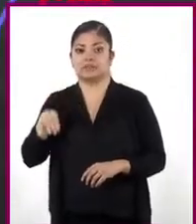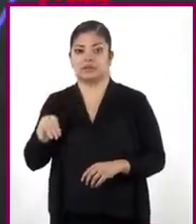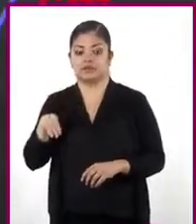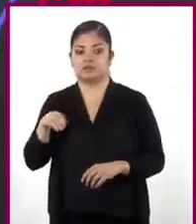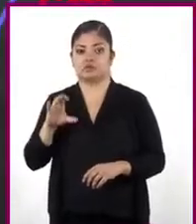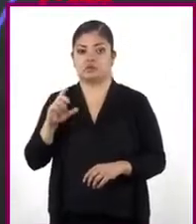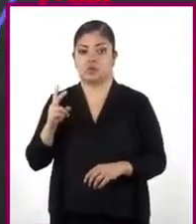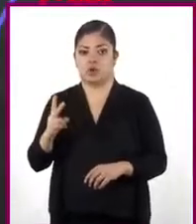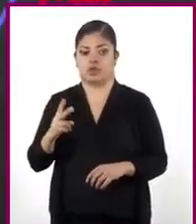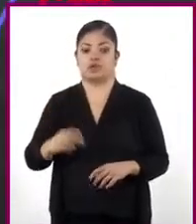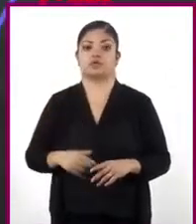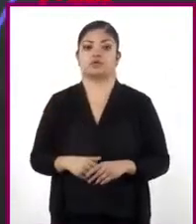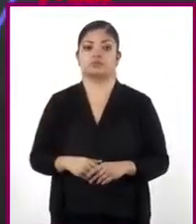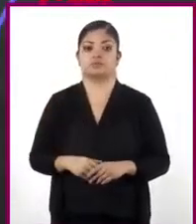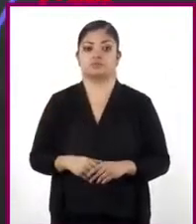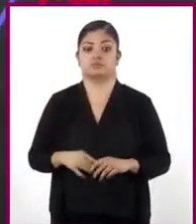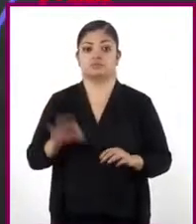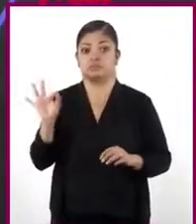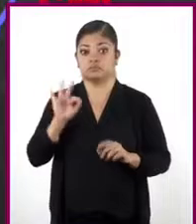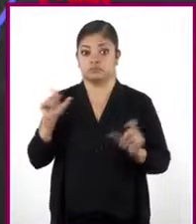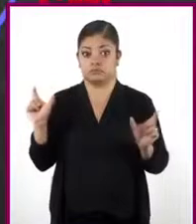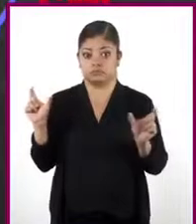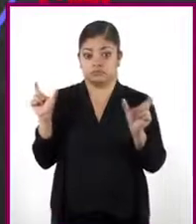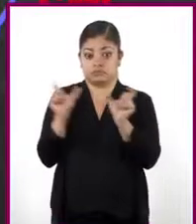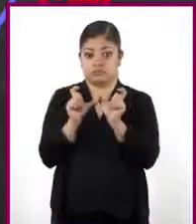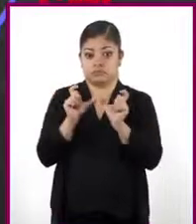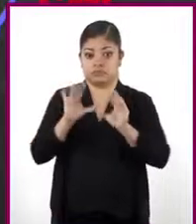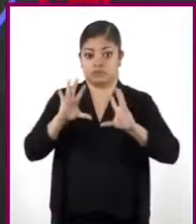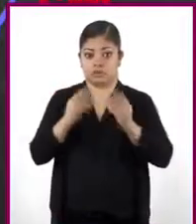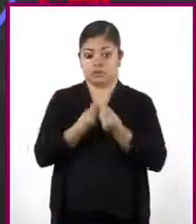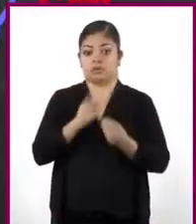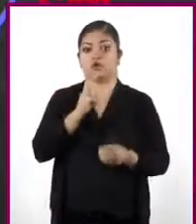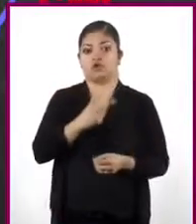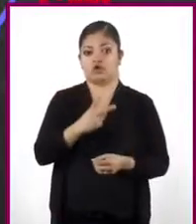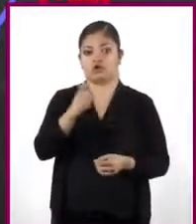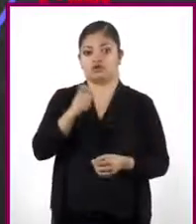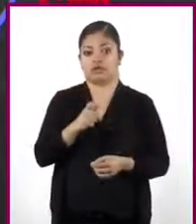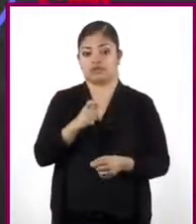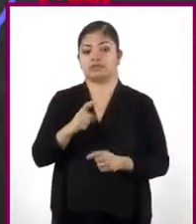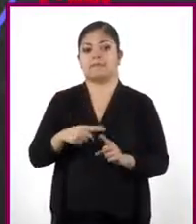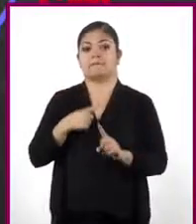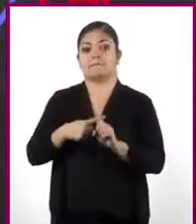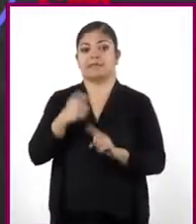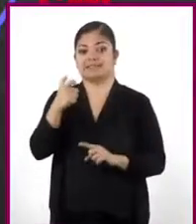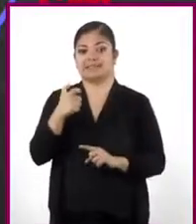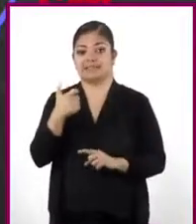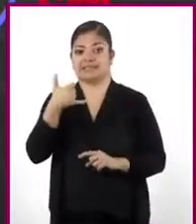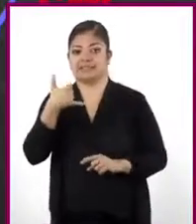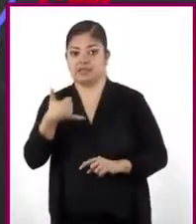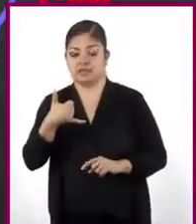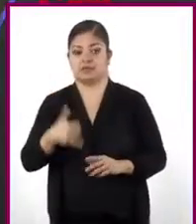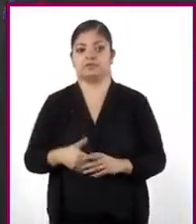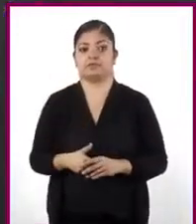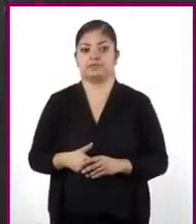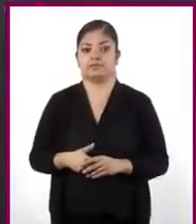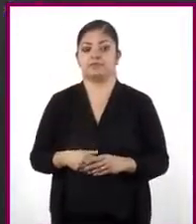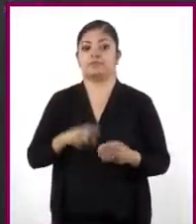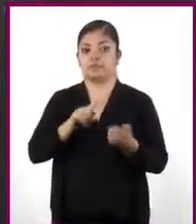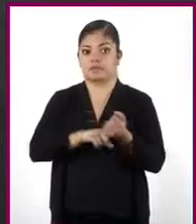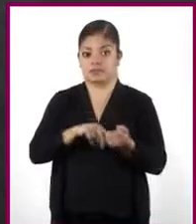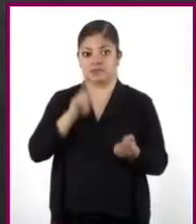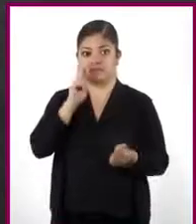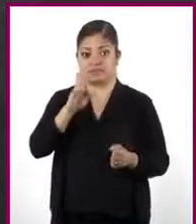Al sumar ambas áreas, tenemos 2x más xy. Como ambas